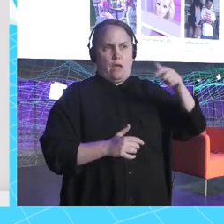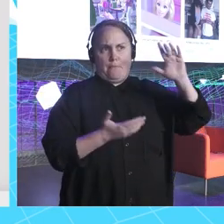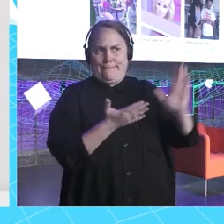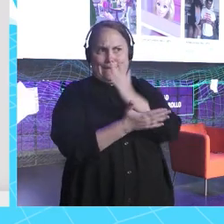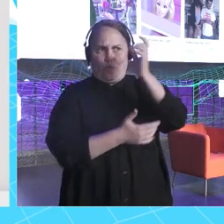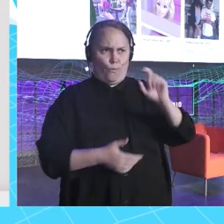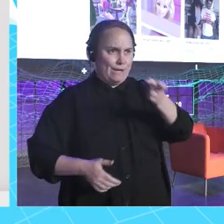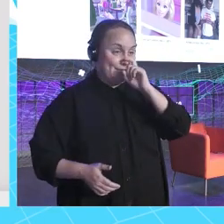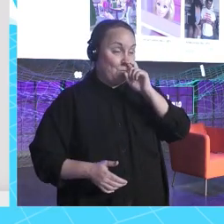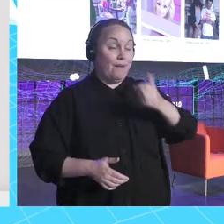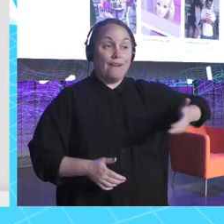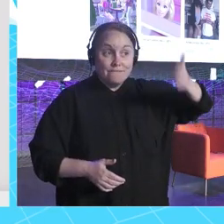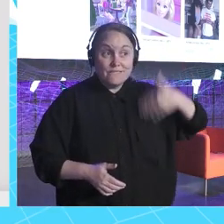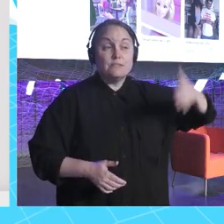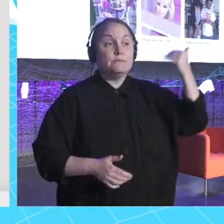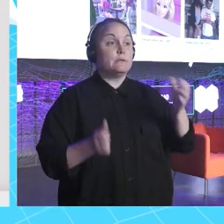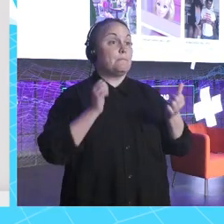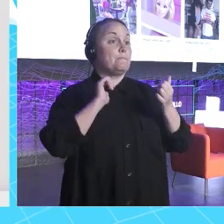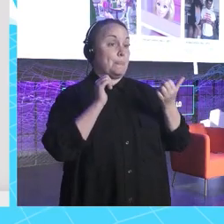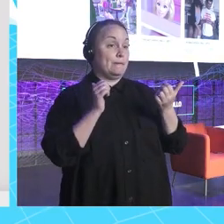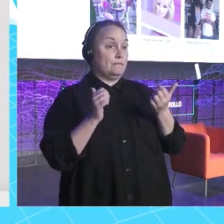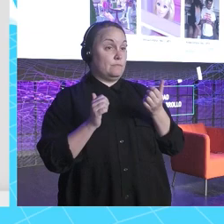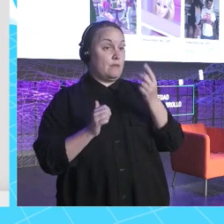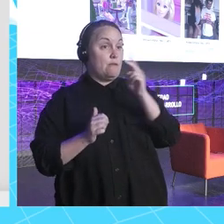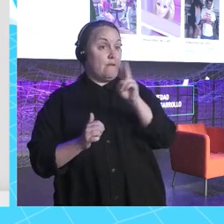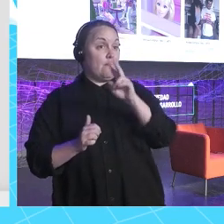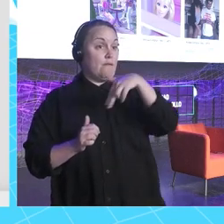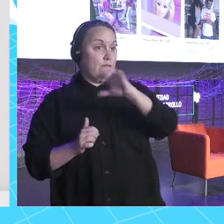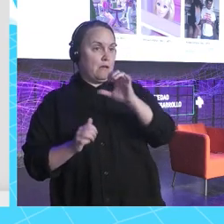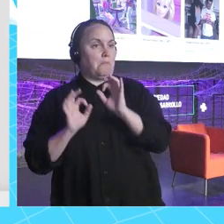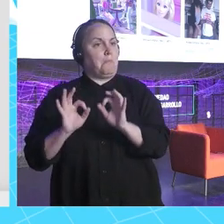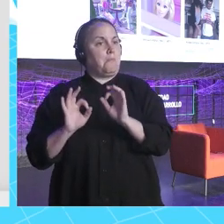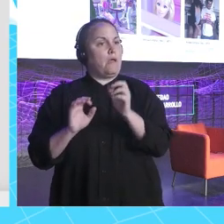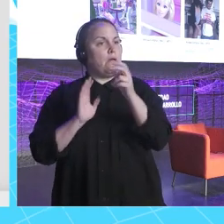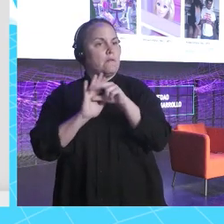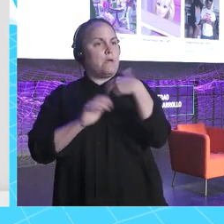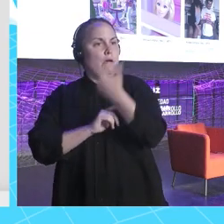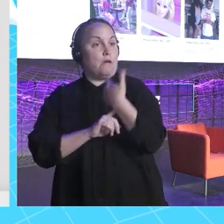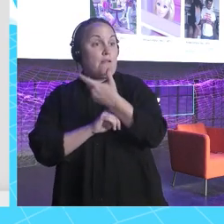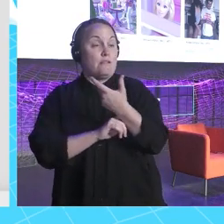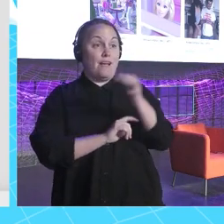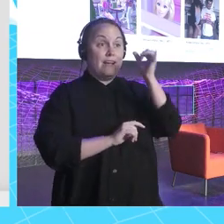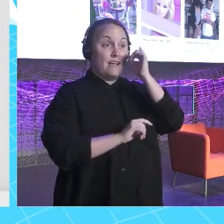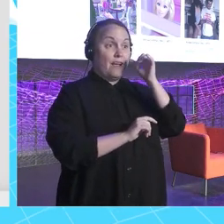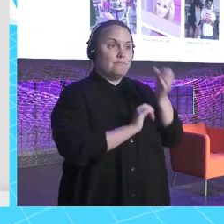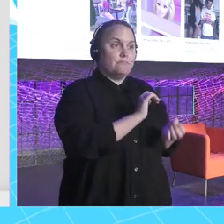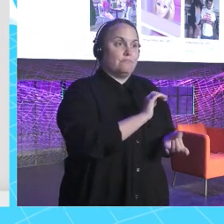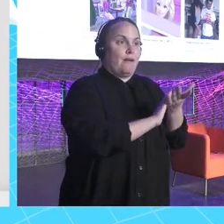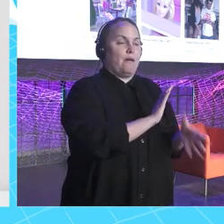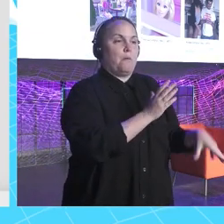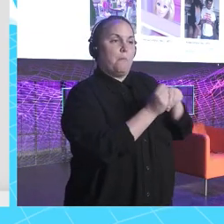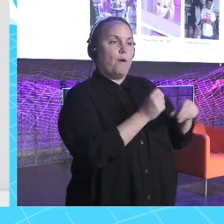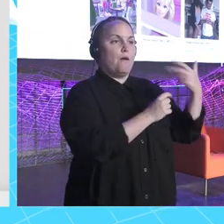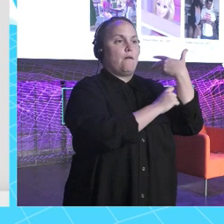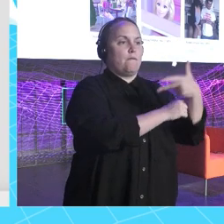Pero el caso es que empezaron a hacer los vídeos en Instagram y ya esto se fue a la mierda. Vine cerró. Porque todos los americanos dijeron,